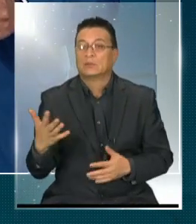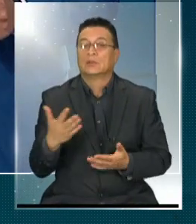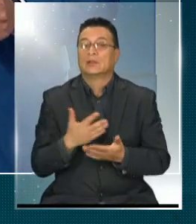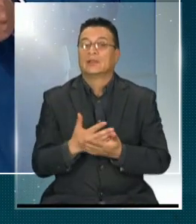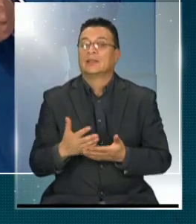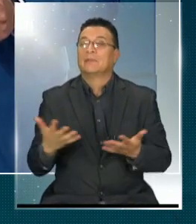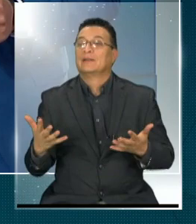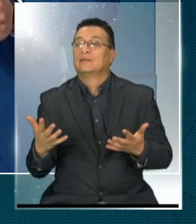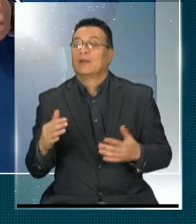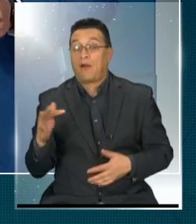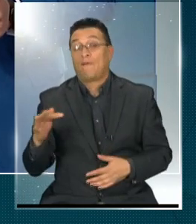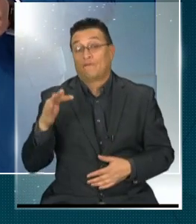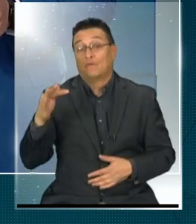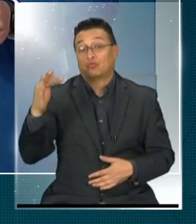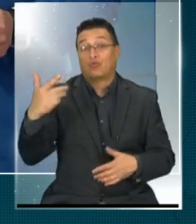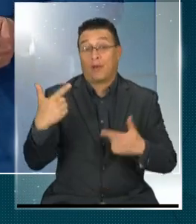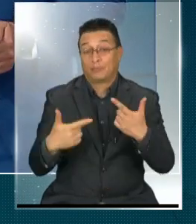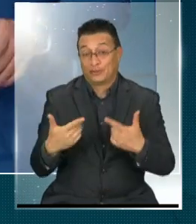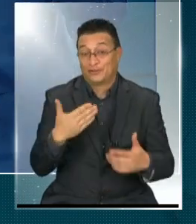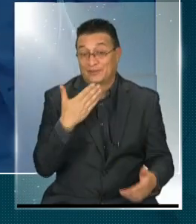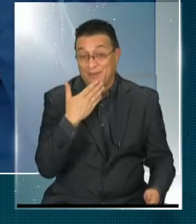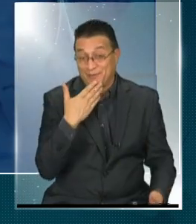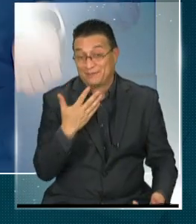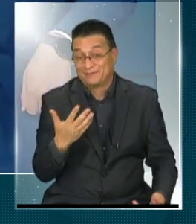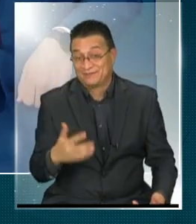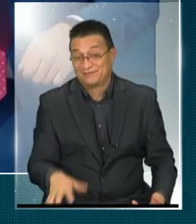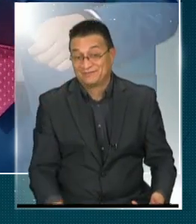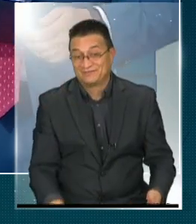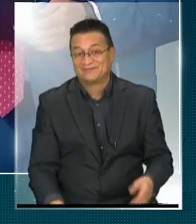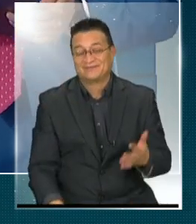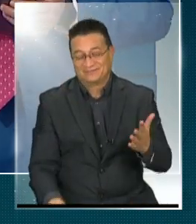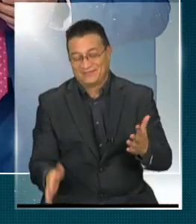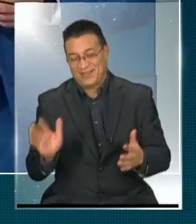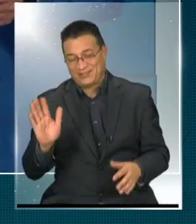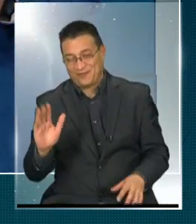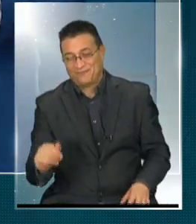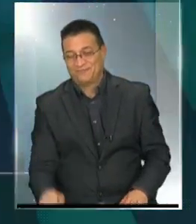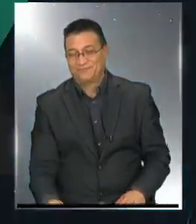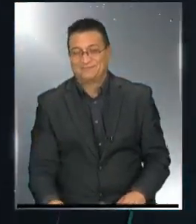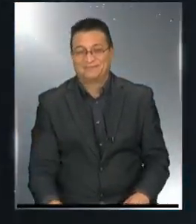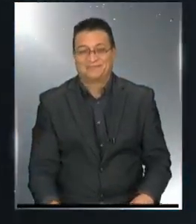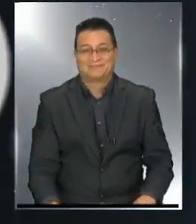semana? Porque hay futuro político también. Ya, chao, Dani. Chao, Dani. Un abrazo.